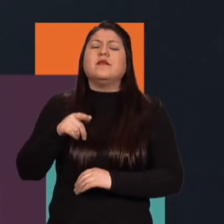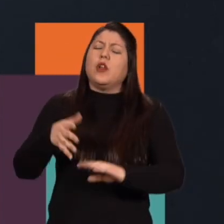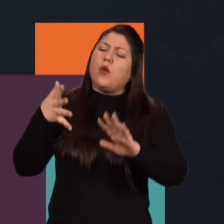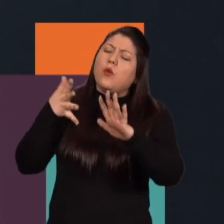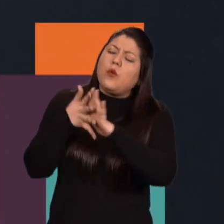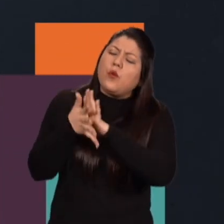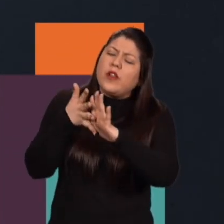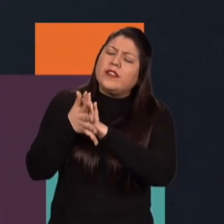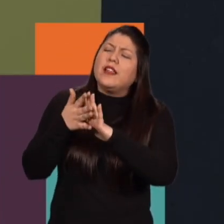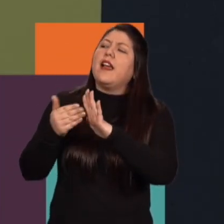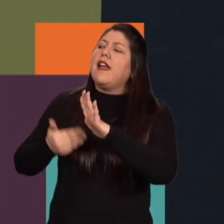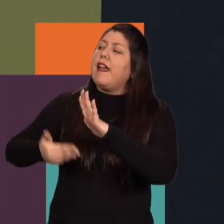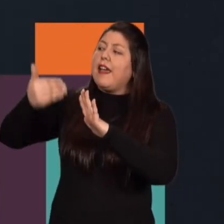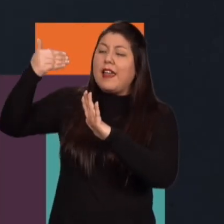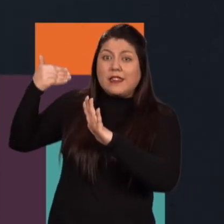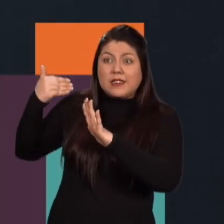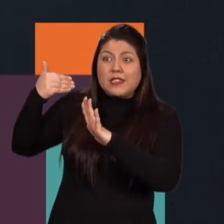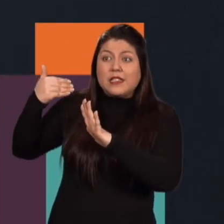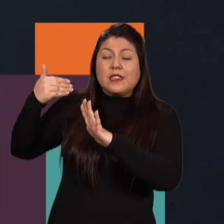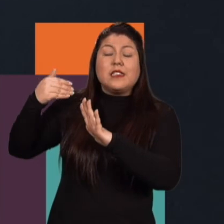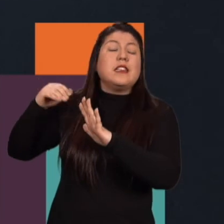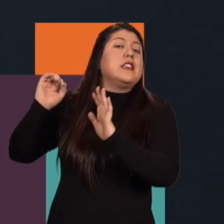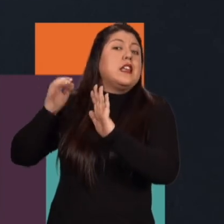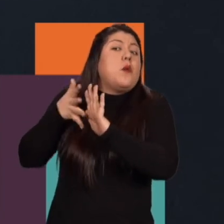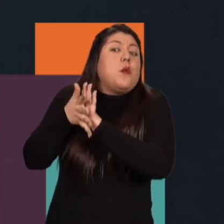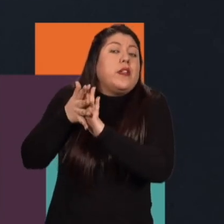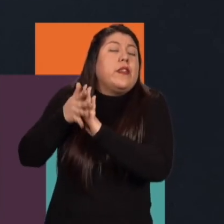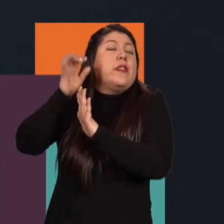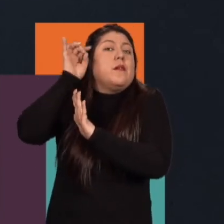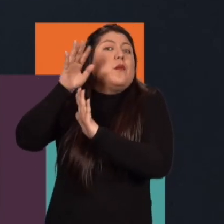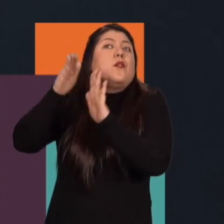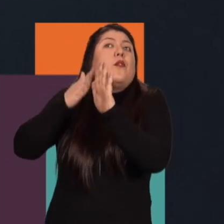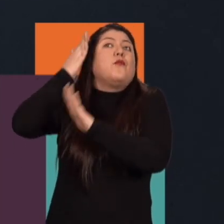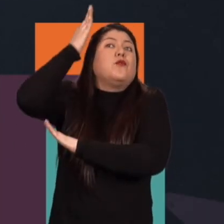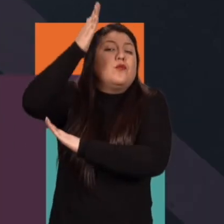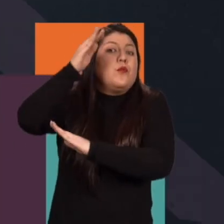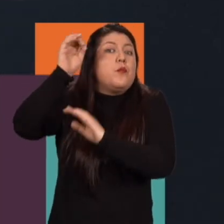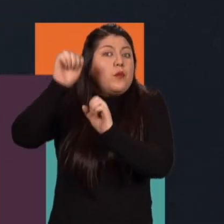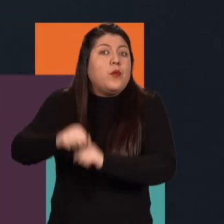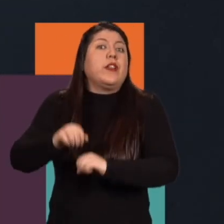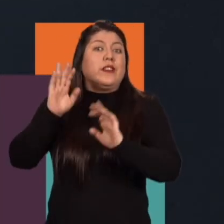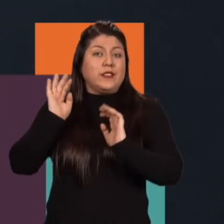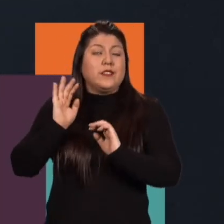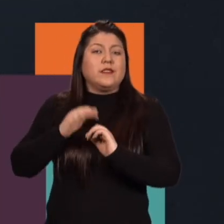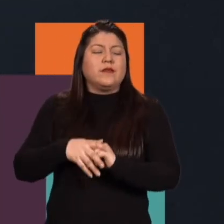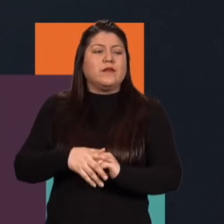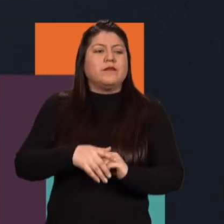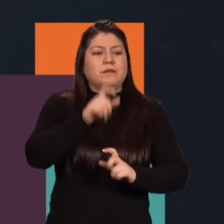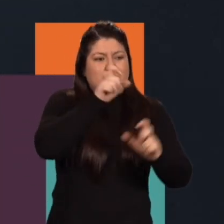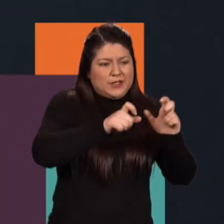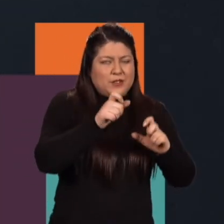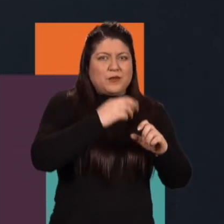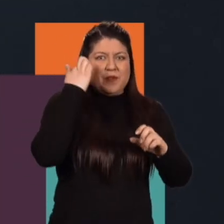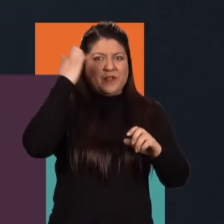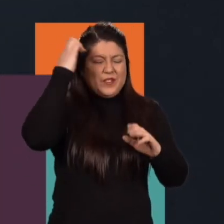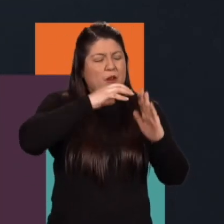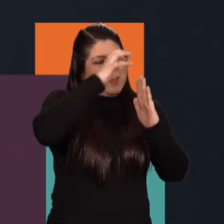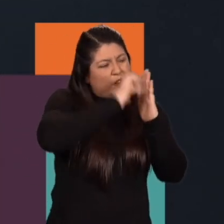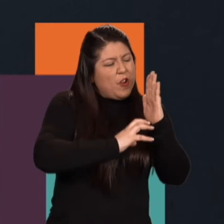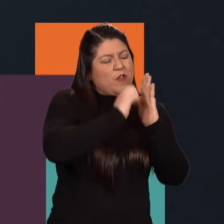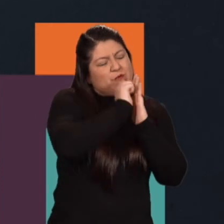nosotros podemos contar lo que existió y contar lo que también puede existir entonces ahí es donde está la mayor